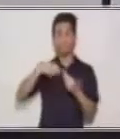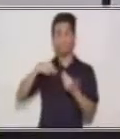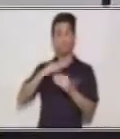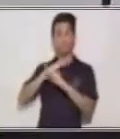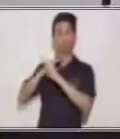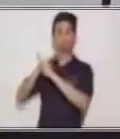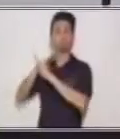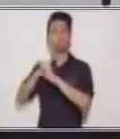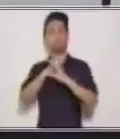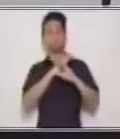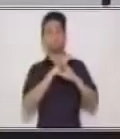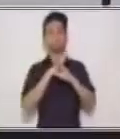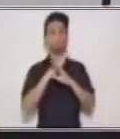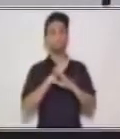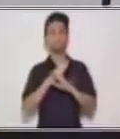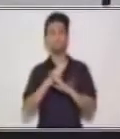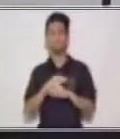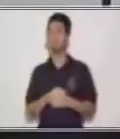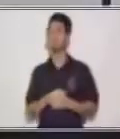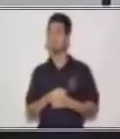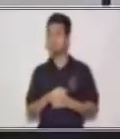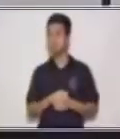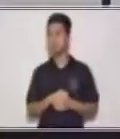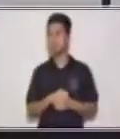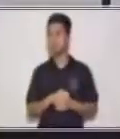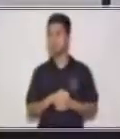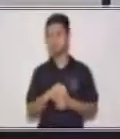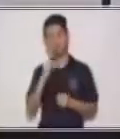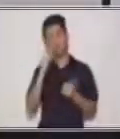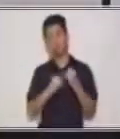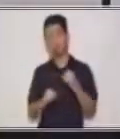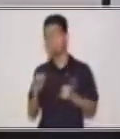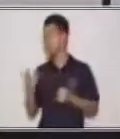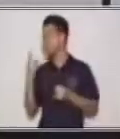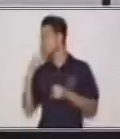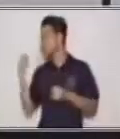respeto en familia. Y la última, que también es muy importante.